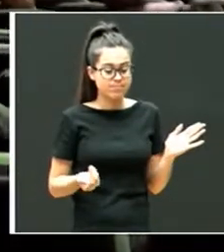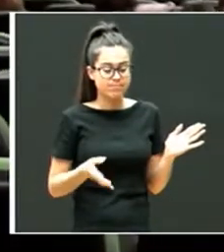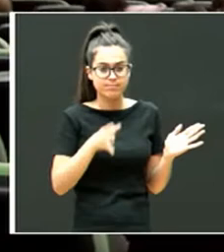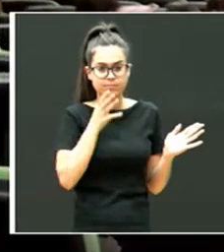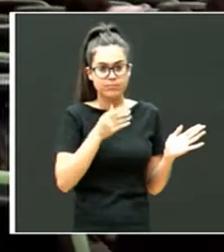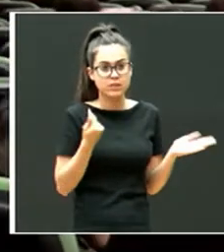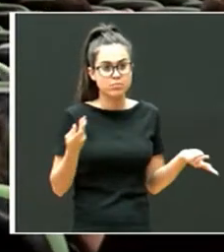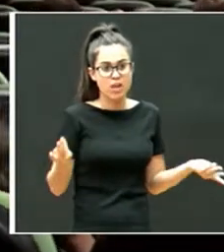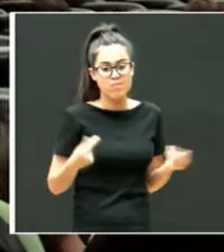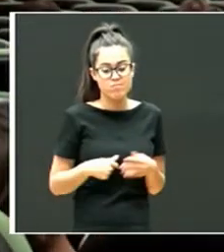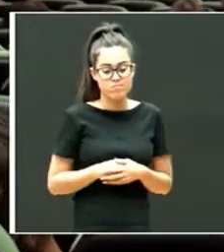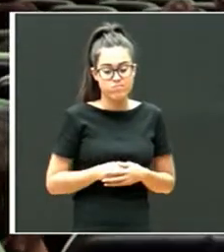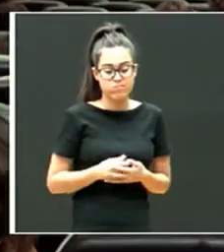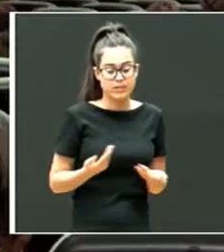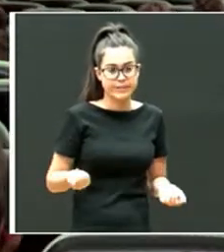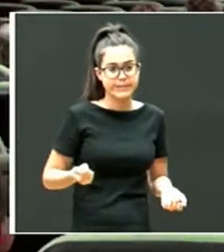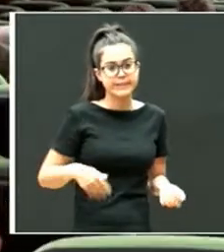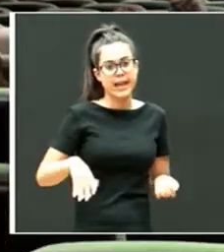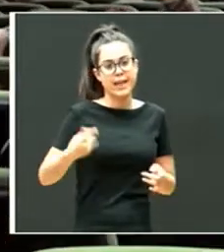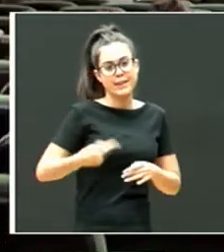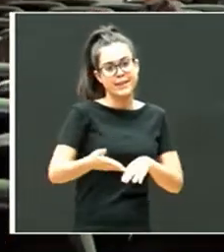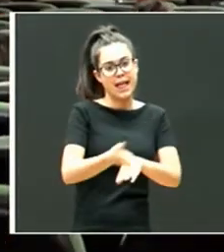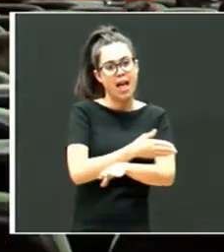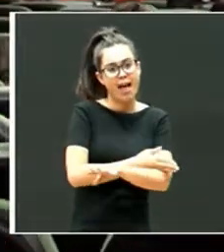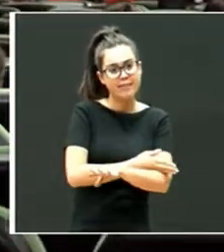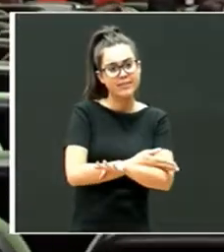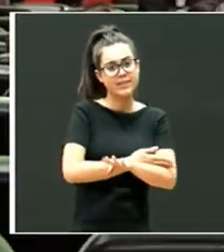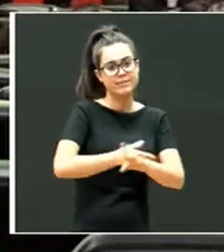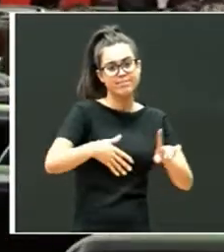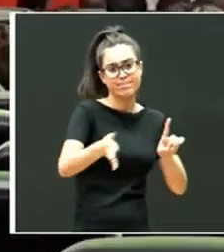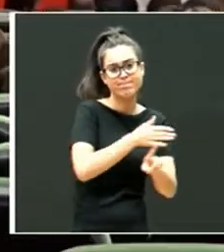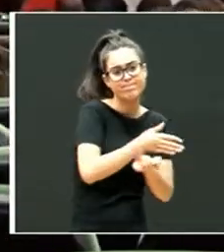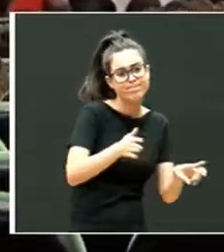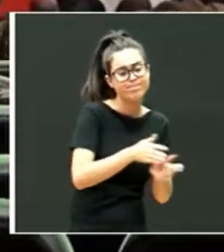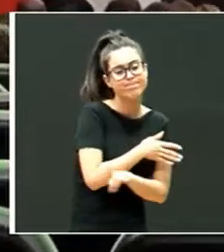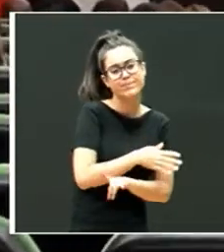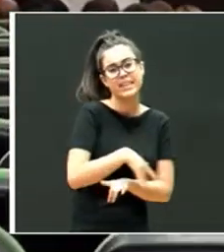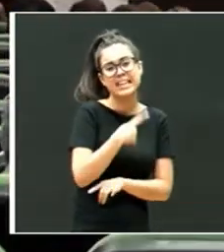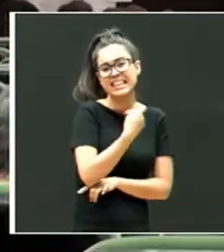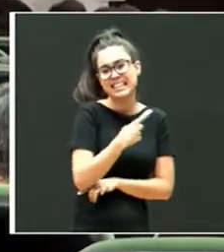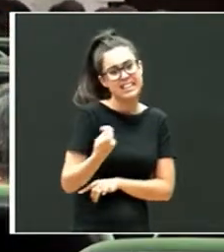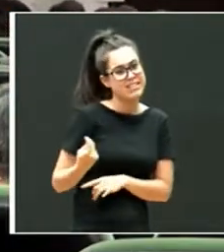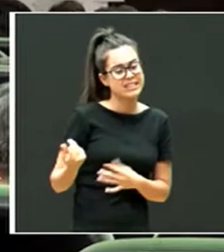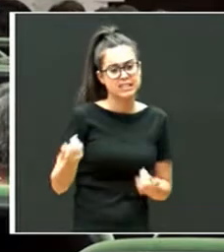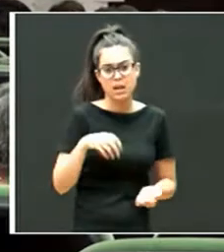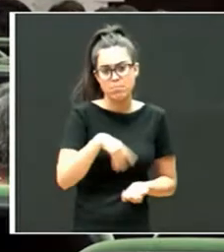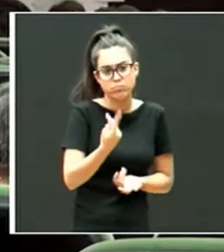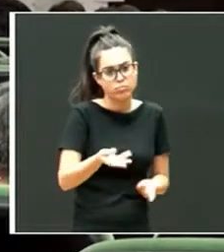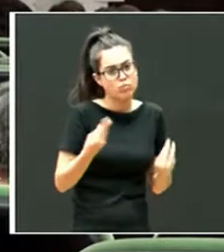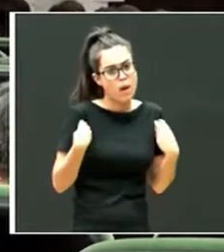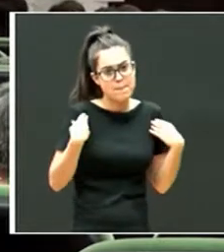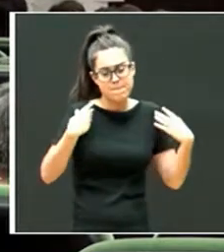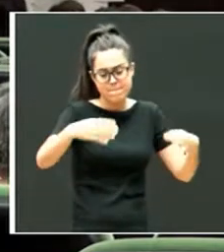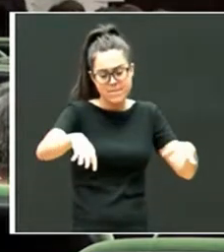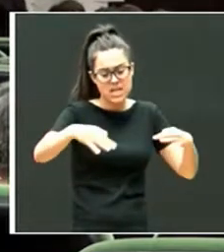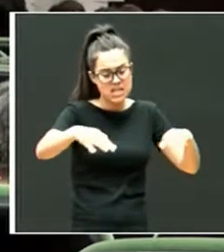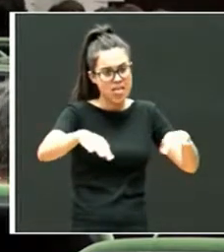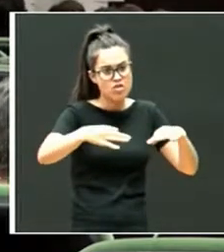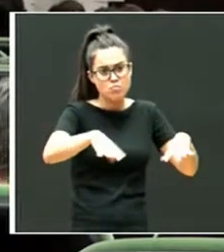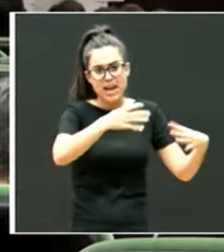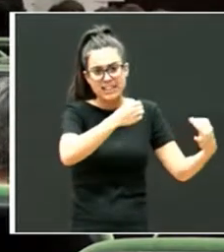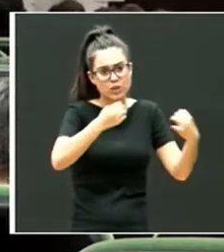tiempo pasado, pues sufriendo malos tratos o en situaciones de institucionalización en condiciones muchas veces no adecuadas,